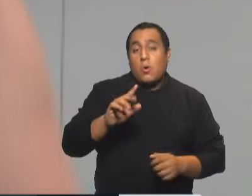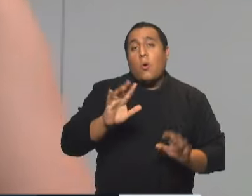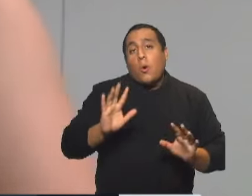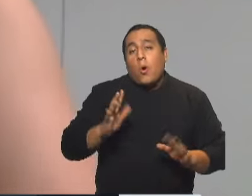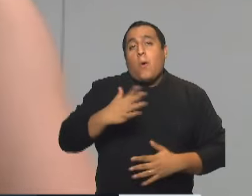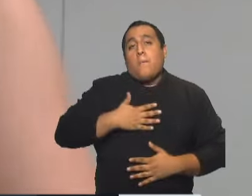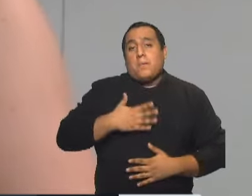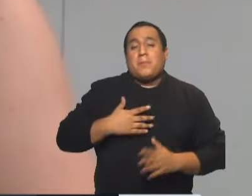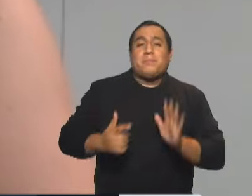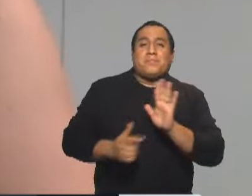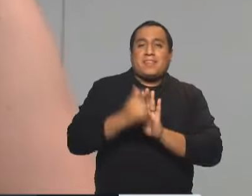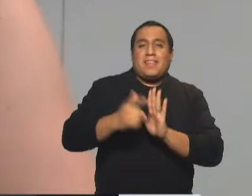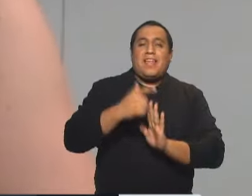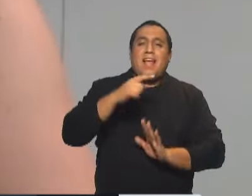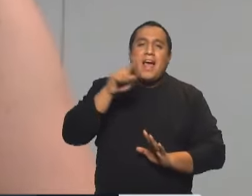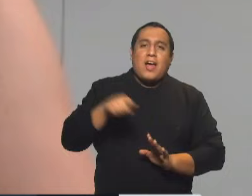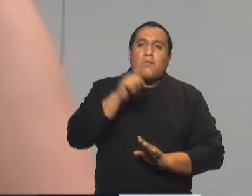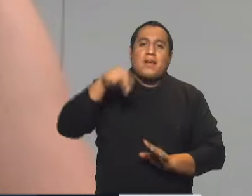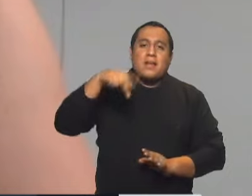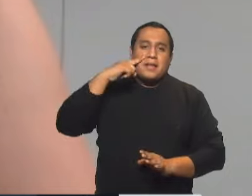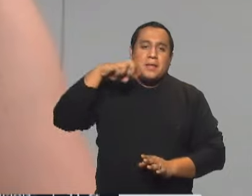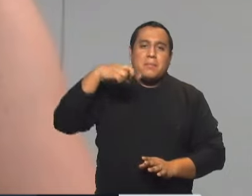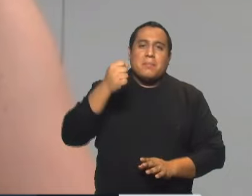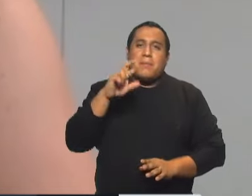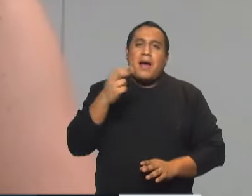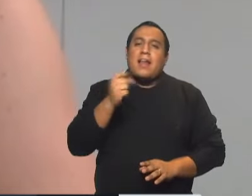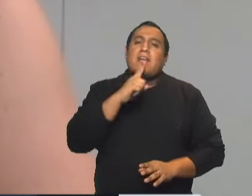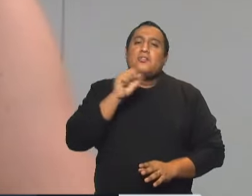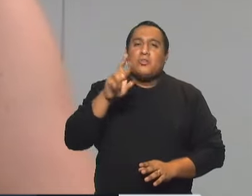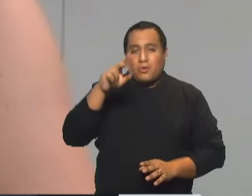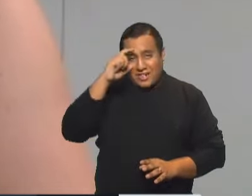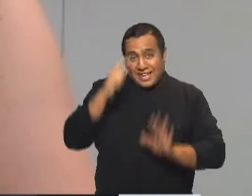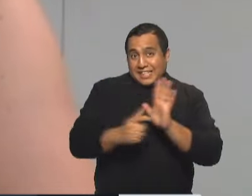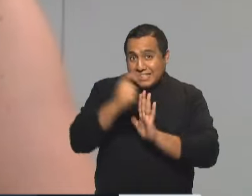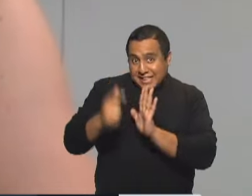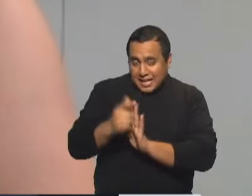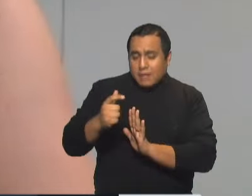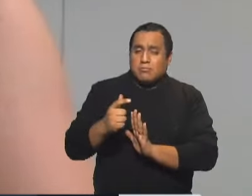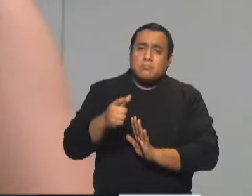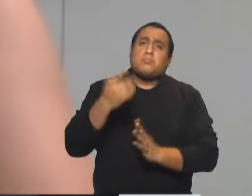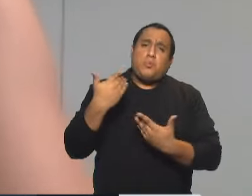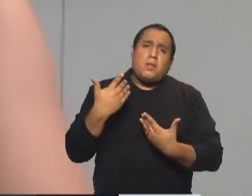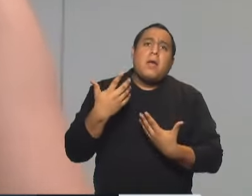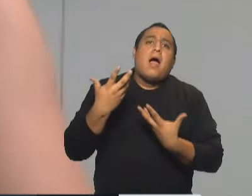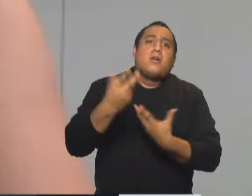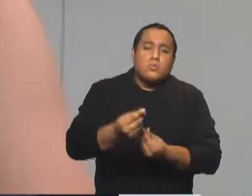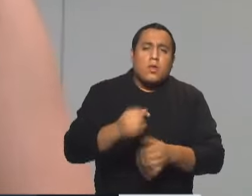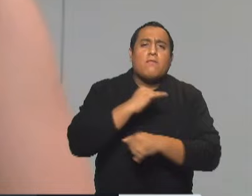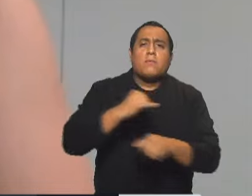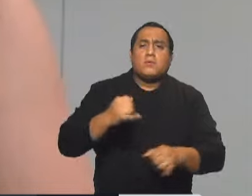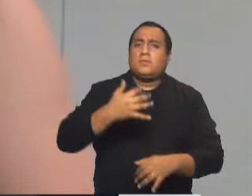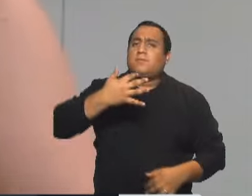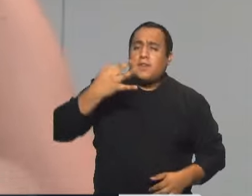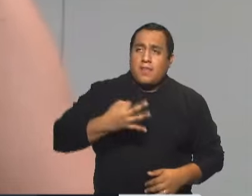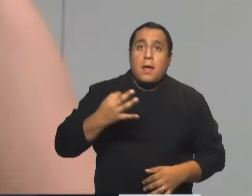mis redes personales, arroba ni para todos. Canales que están a disposición tuyo siempre para que podamos ayudarte como siempre con la info confiable, con los